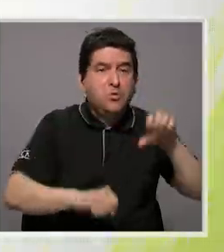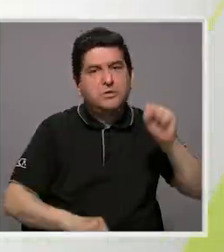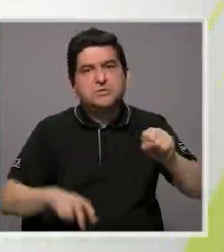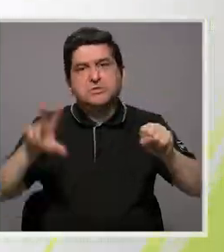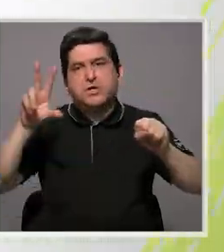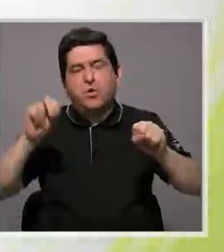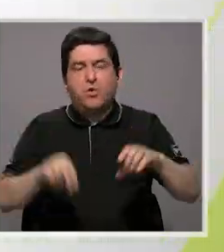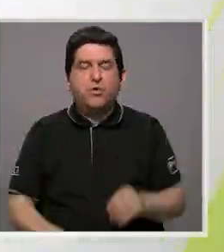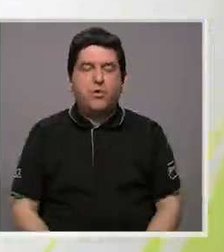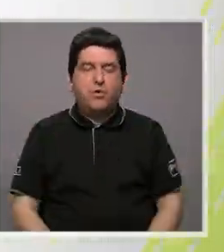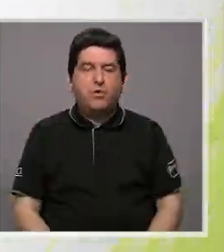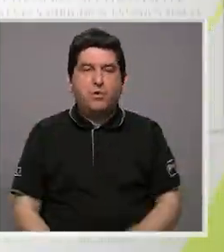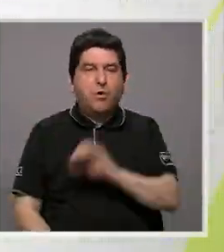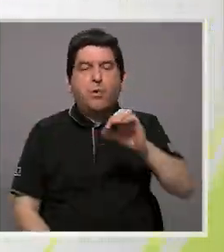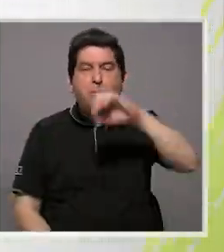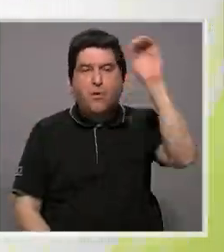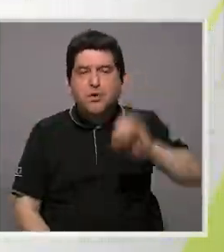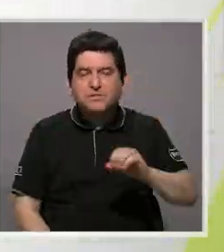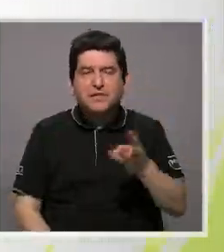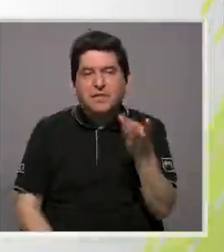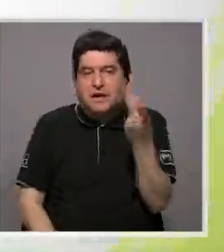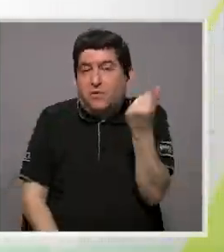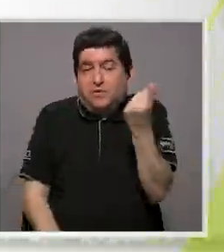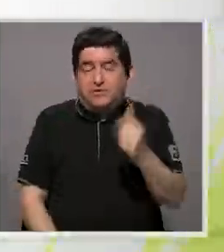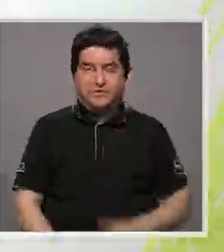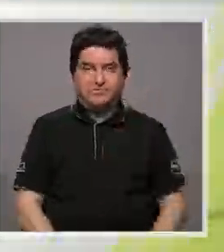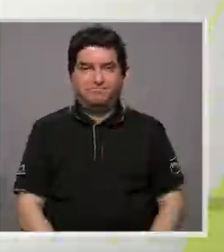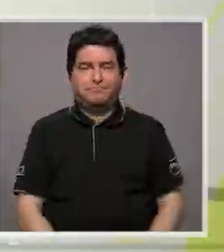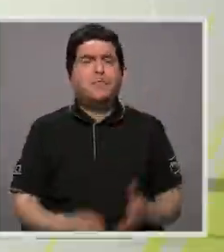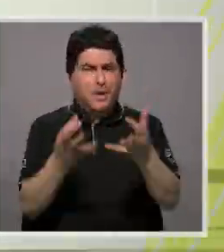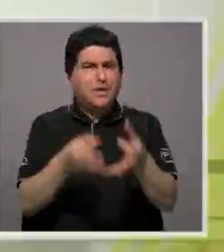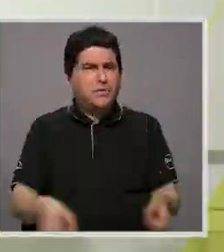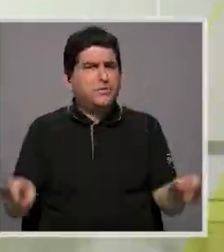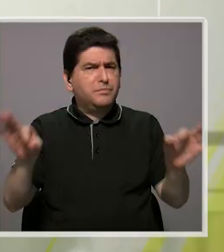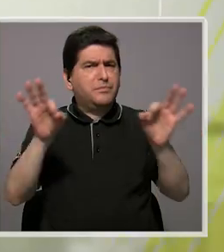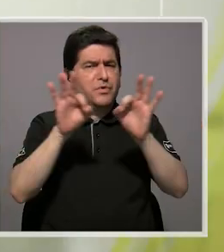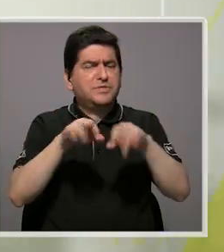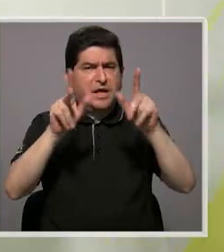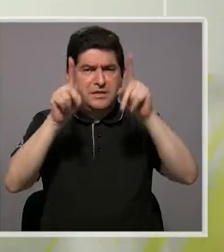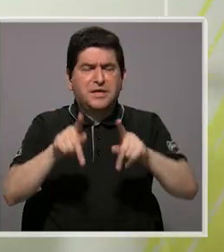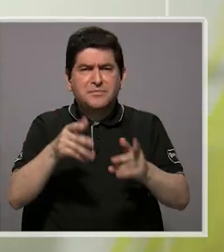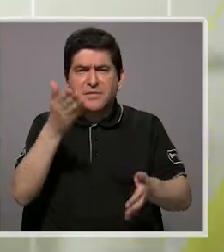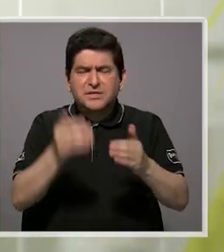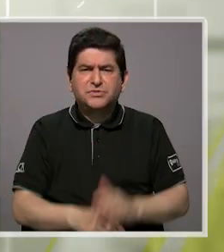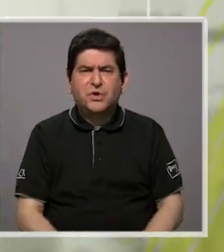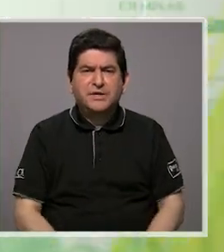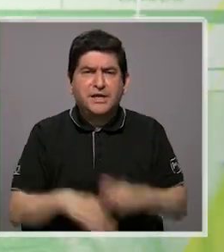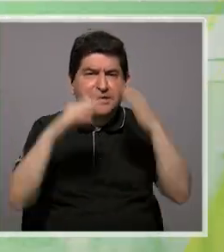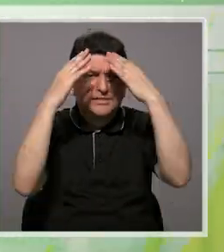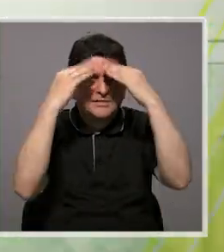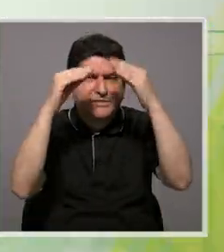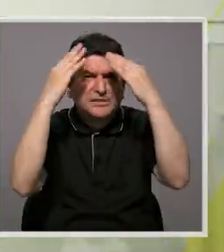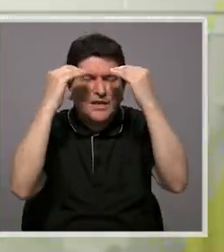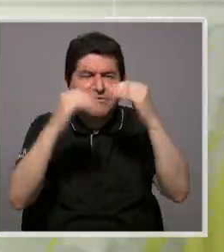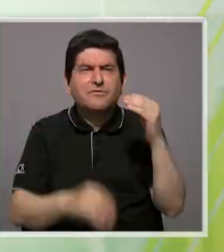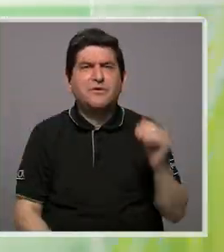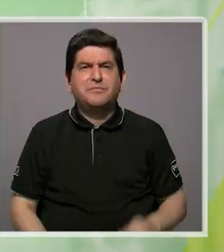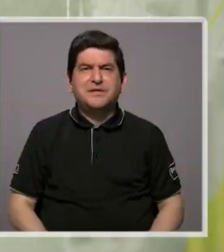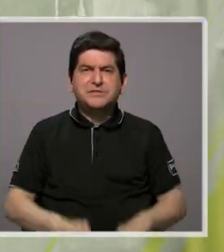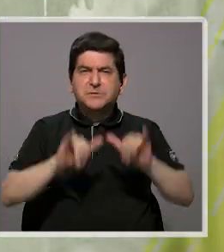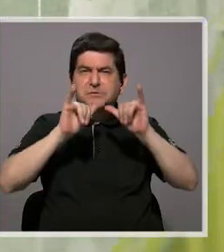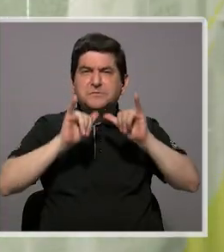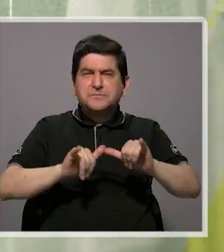haber sido o no o qué tan probable pudo haber sido. Ok, no, es importante porque la gente se queda con cierta información